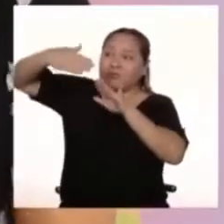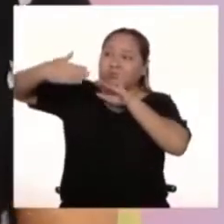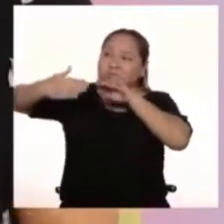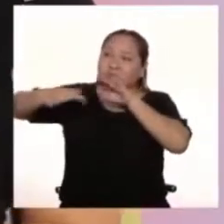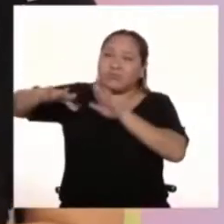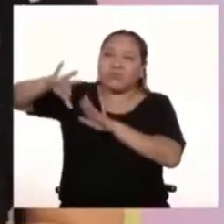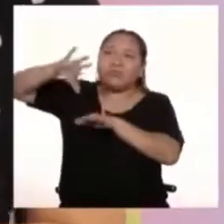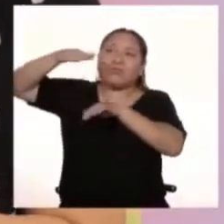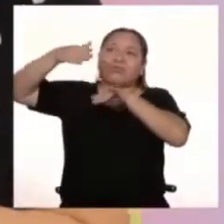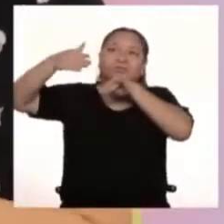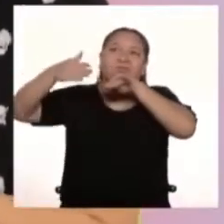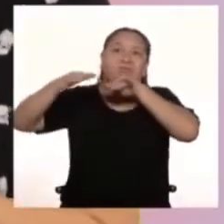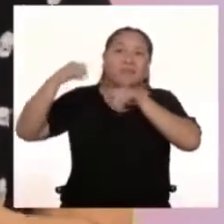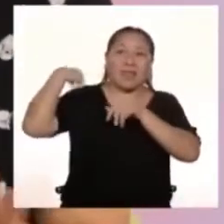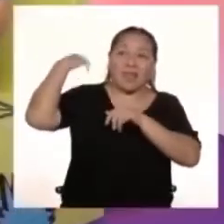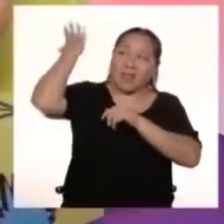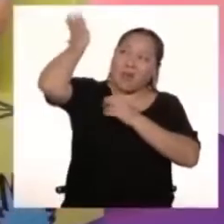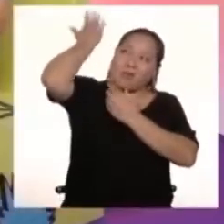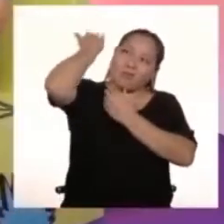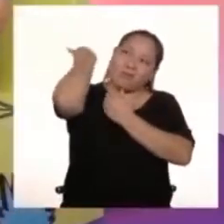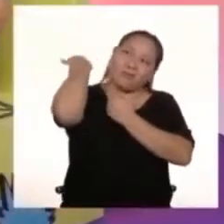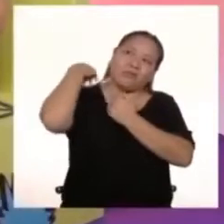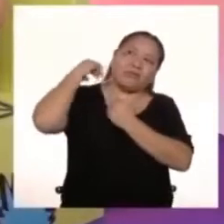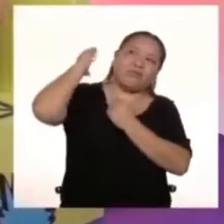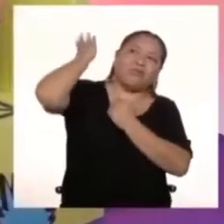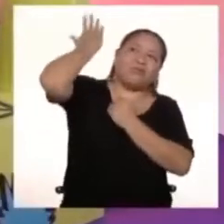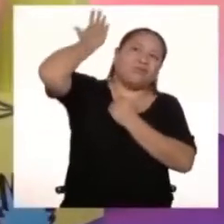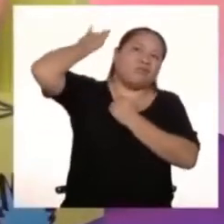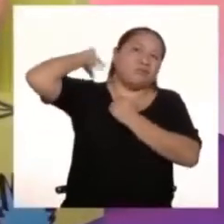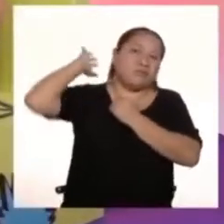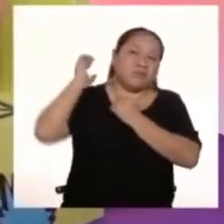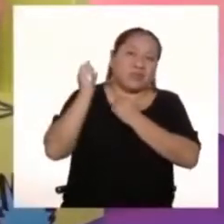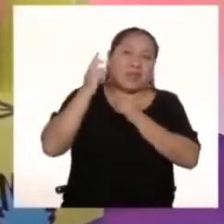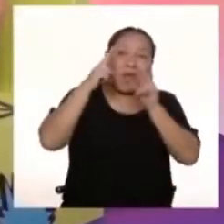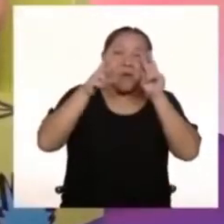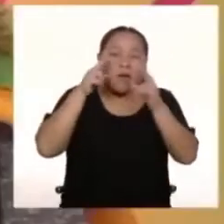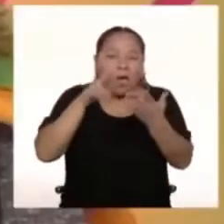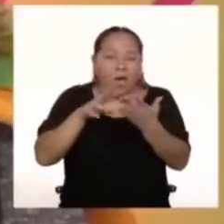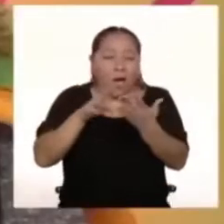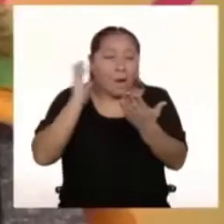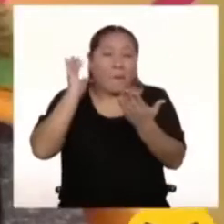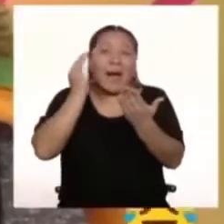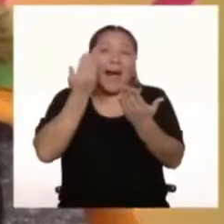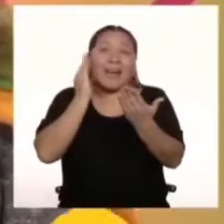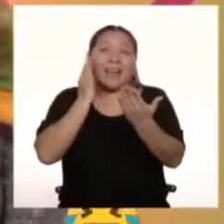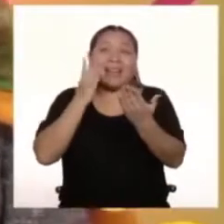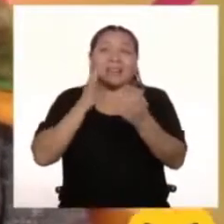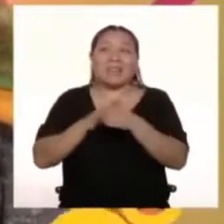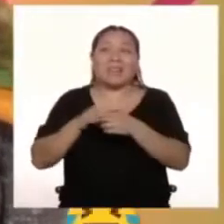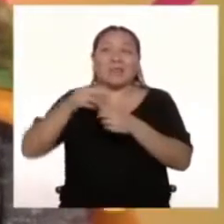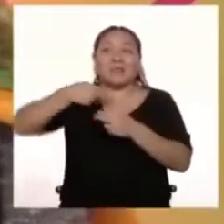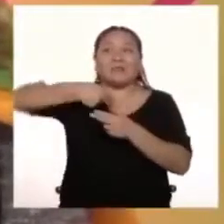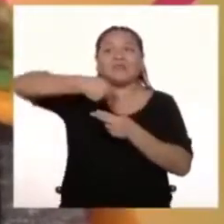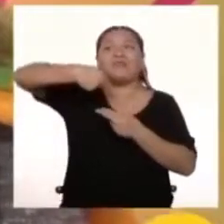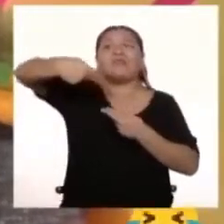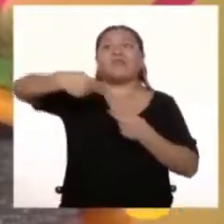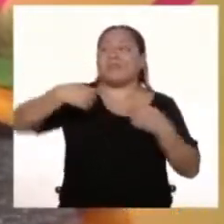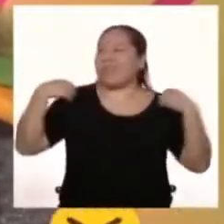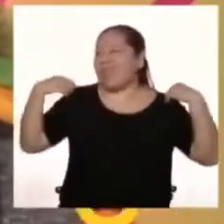viñetas En realidad Es una cuestión Totalmente estética Para crear La sensación De movimiento En el aire Las capas Se los ve muy bien